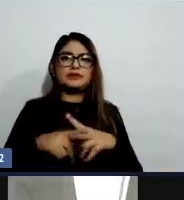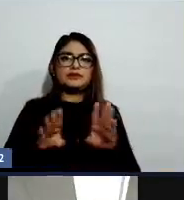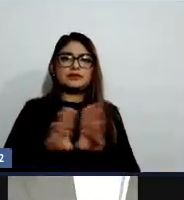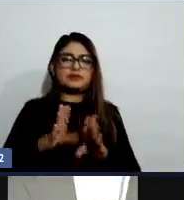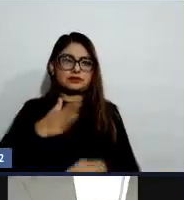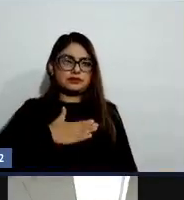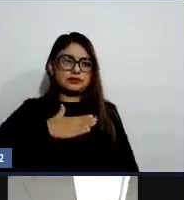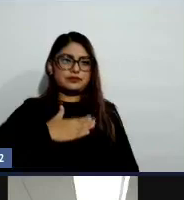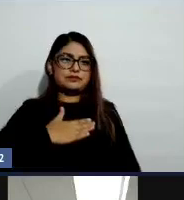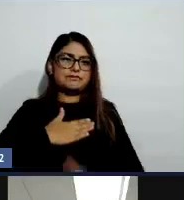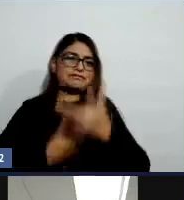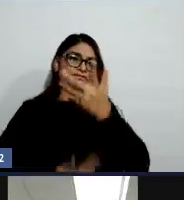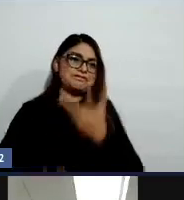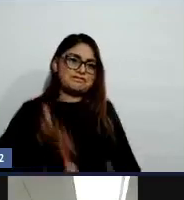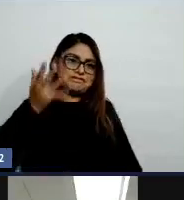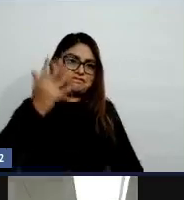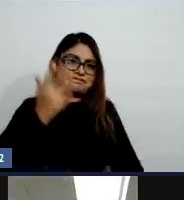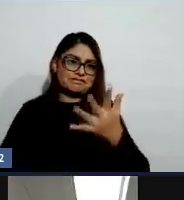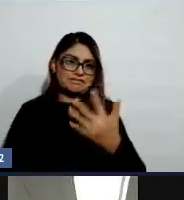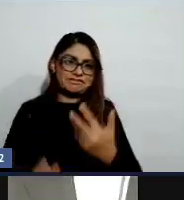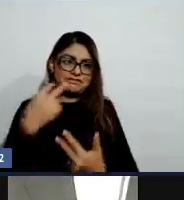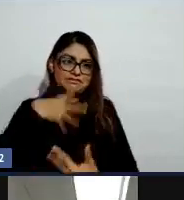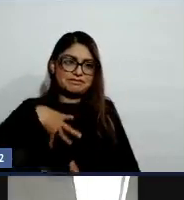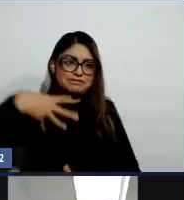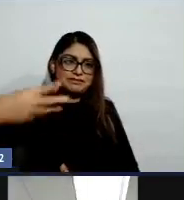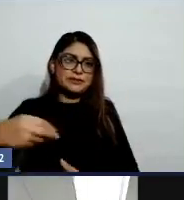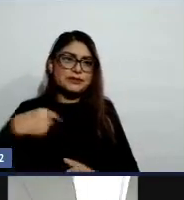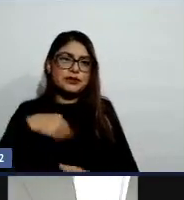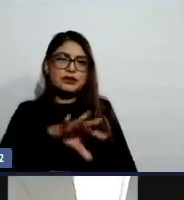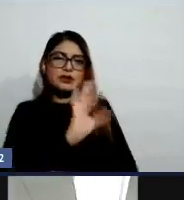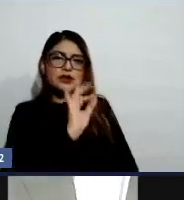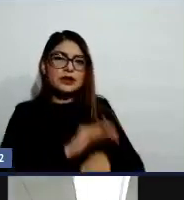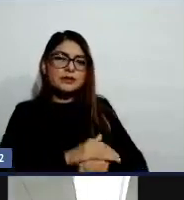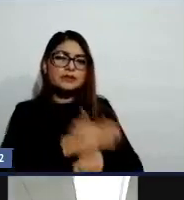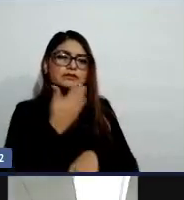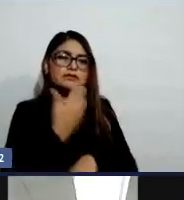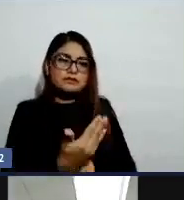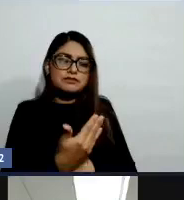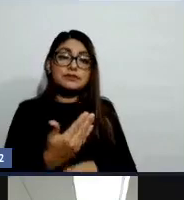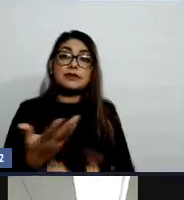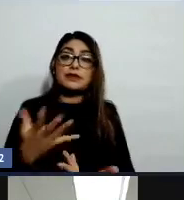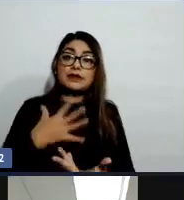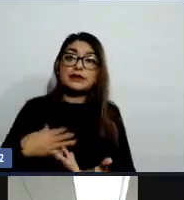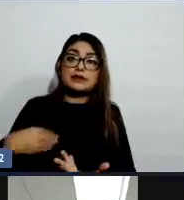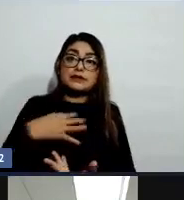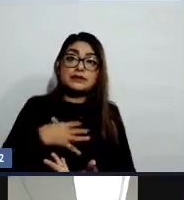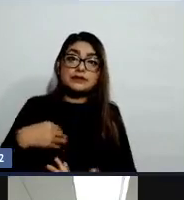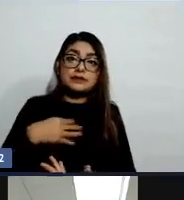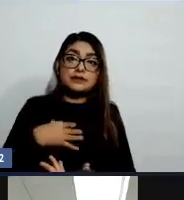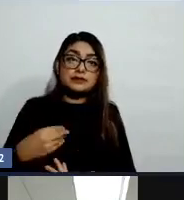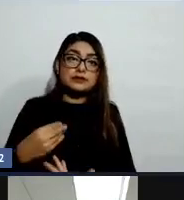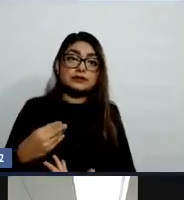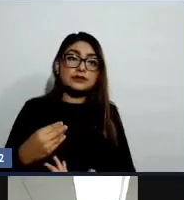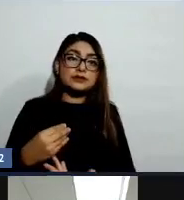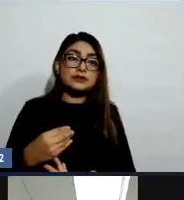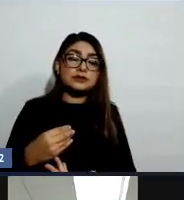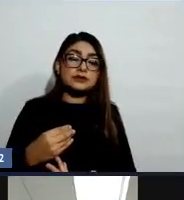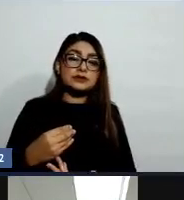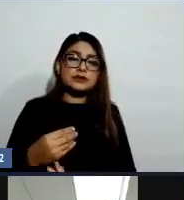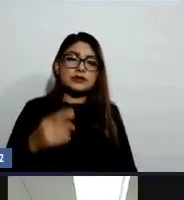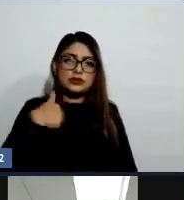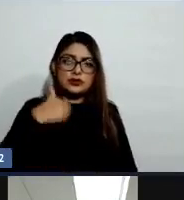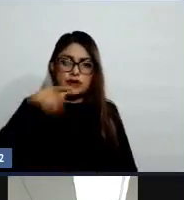conociendo las amistades, escuchando a los hijos e hijas. Hay que observar sus necesidades, no